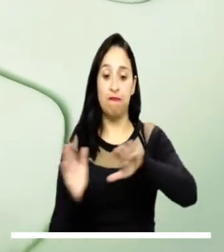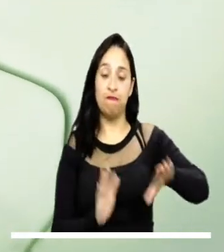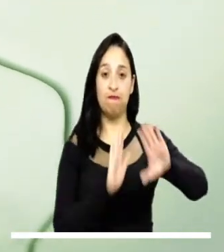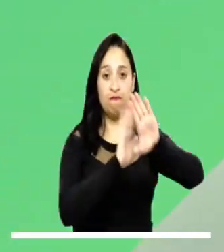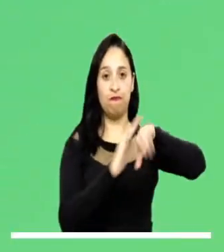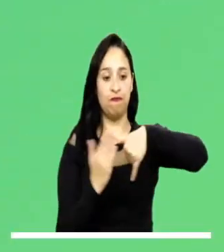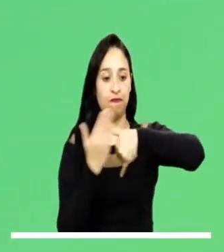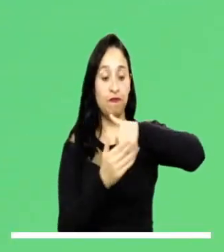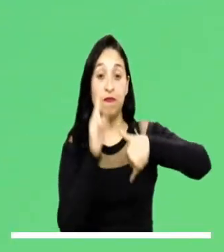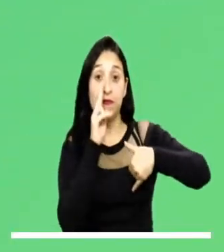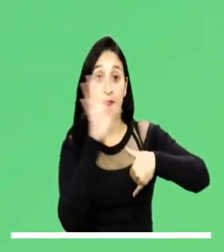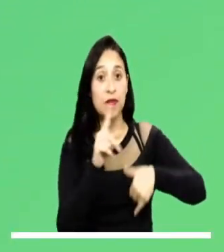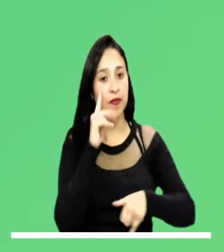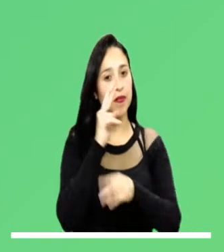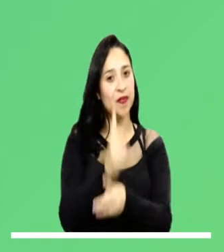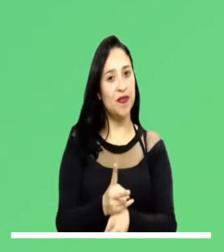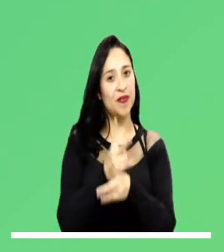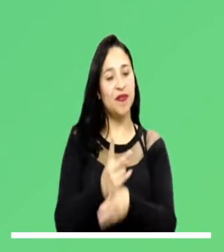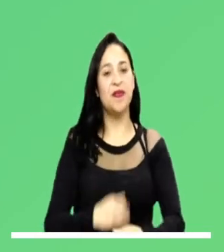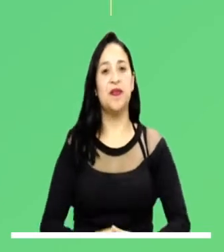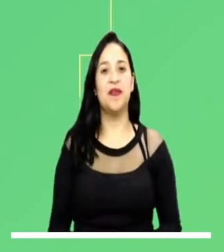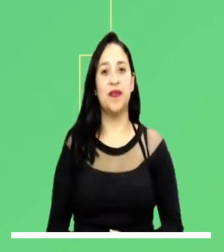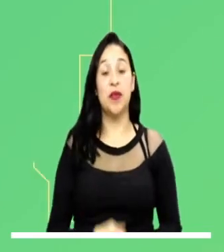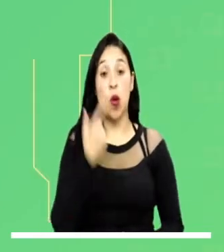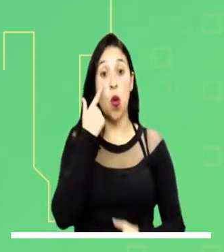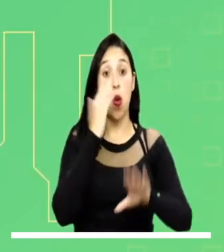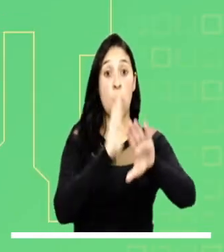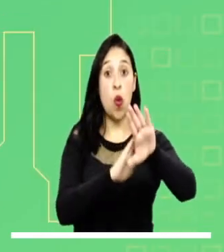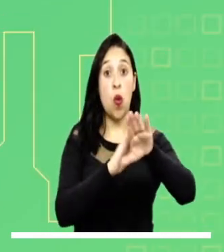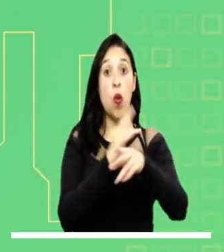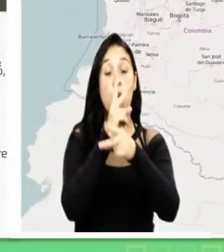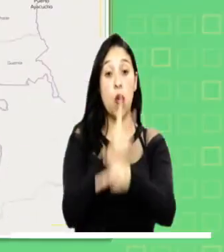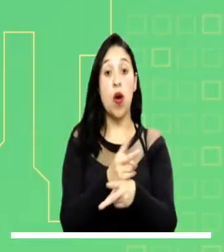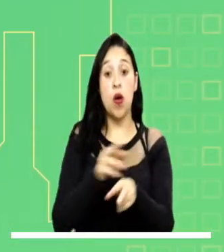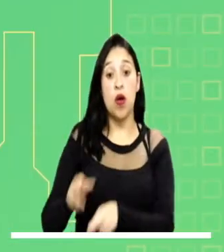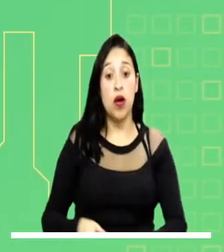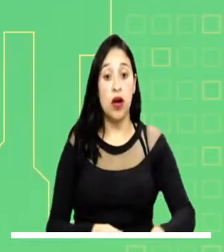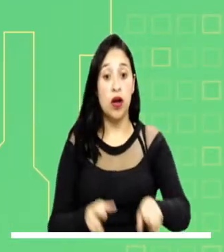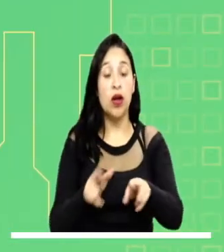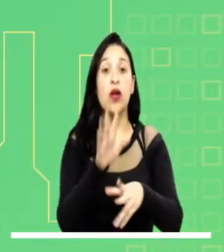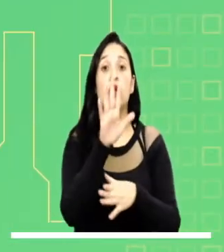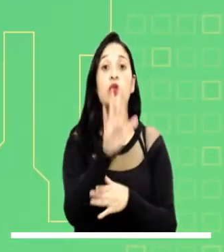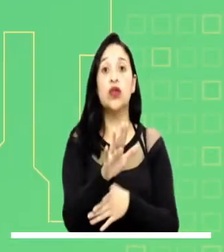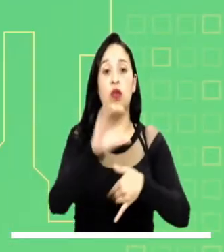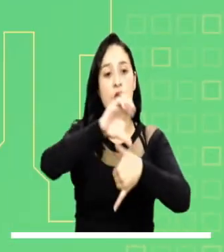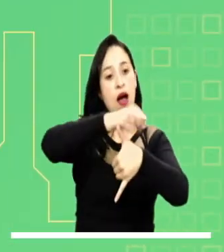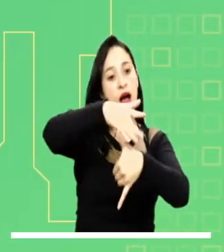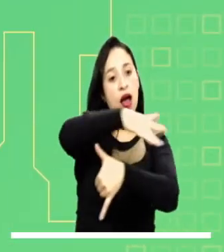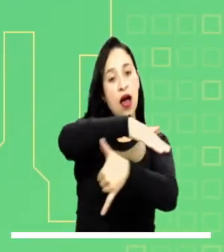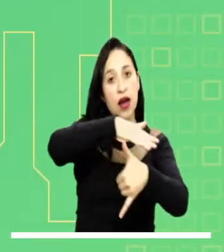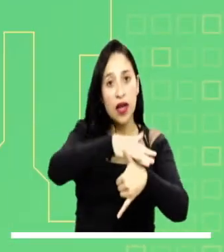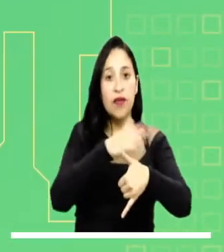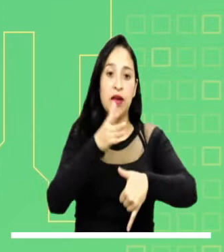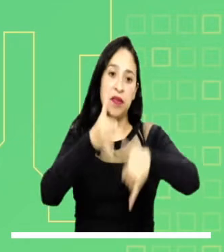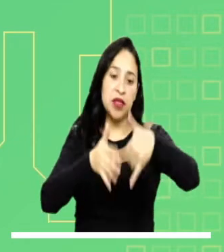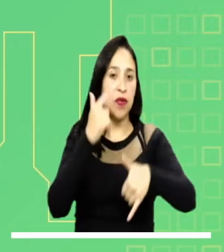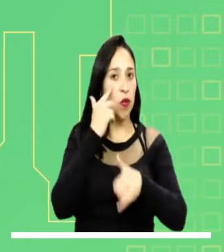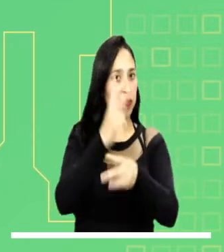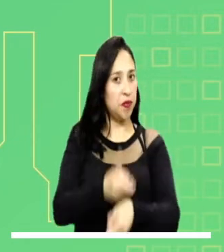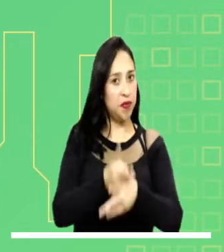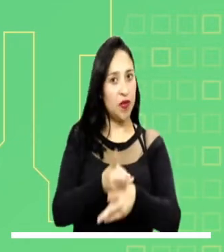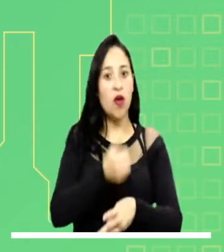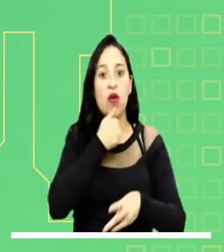Ahora, mucha atención a las principales alertas meteorológicas. Alerta roja por crecientes súbitas en ríos afluentes al Caribe y al